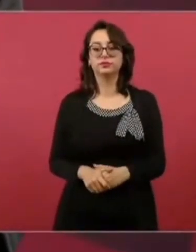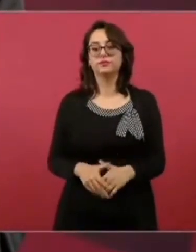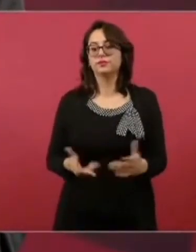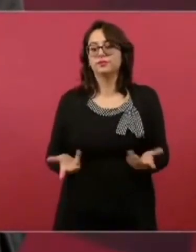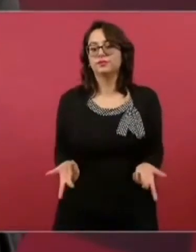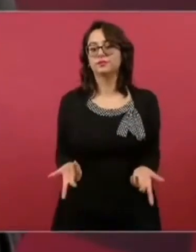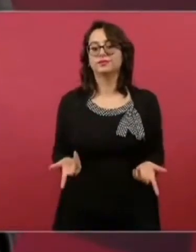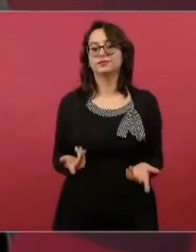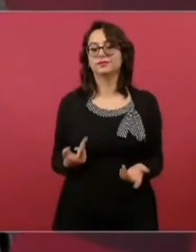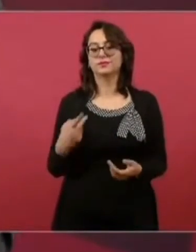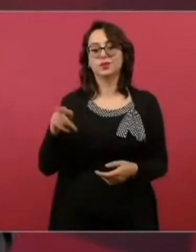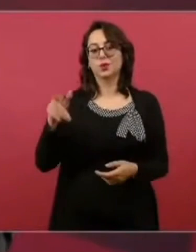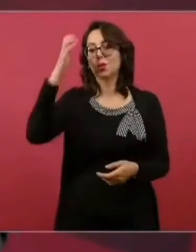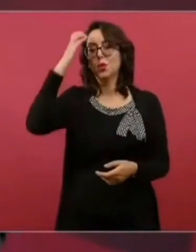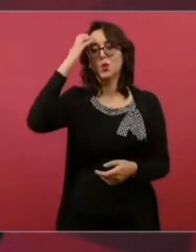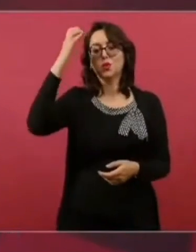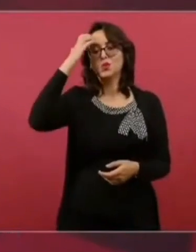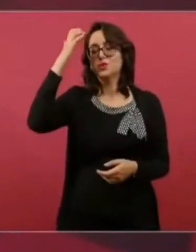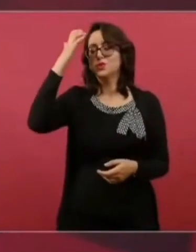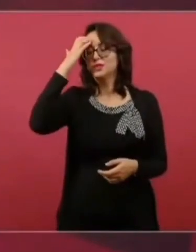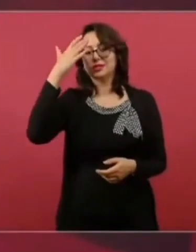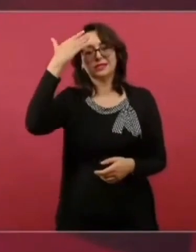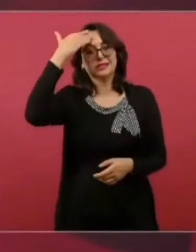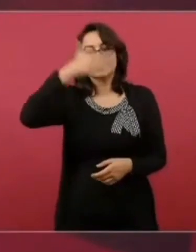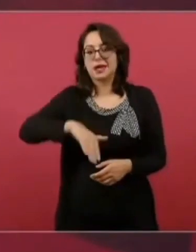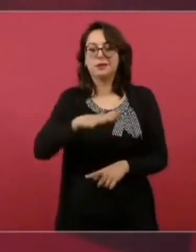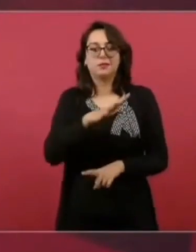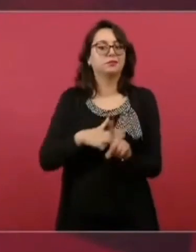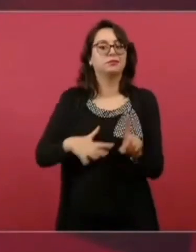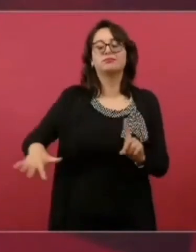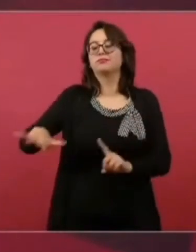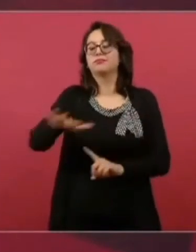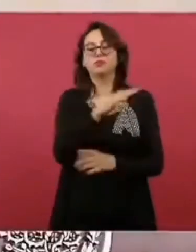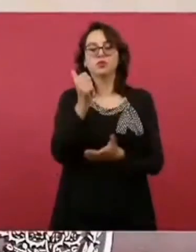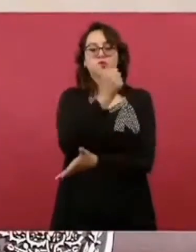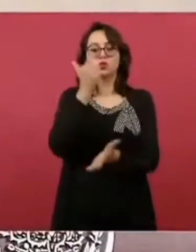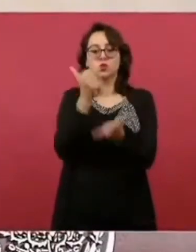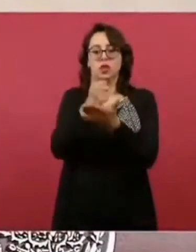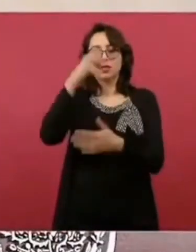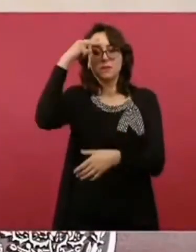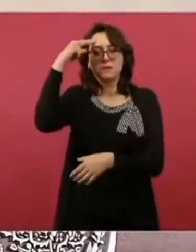pues conoce muy bien la problemática en la Ciudad de México